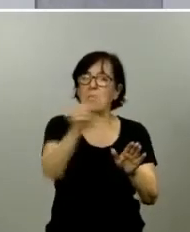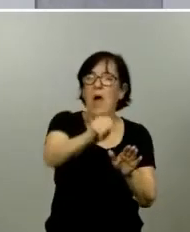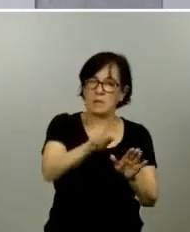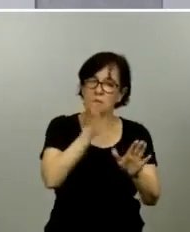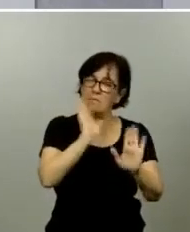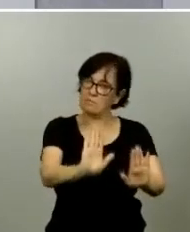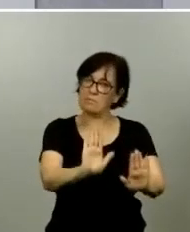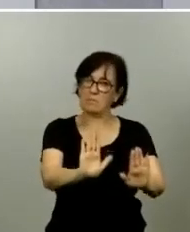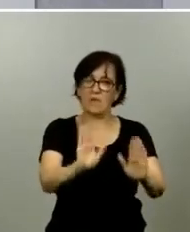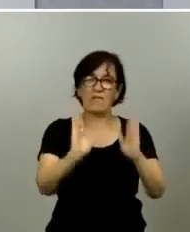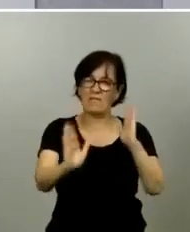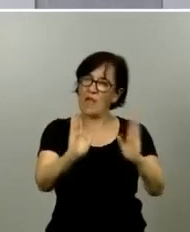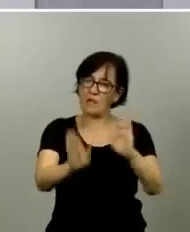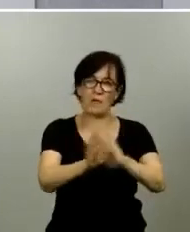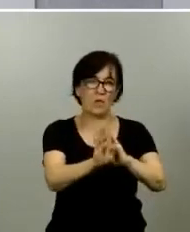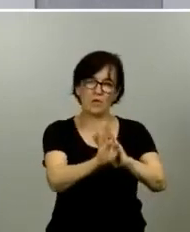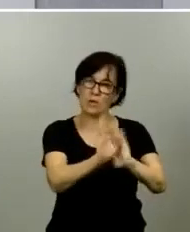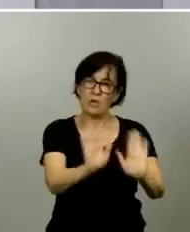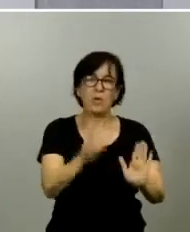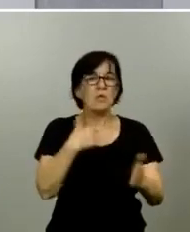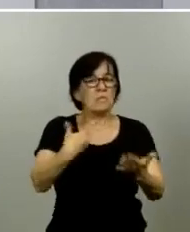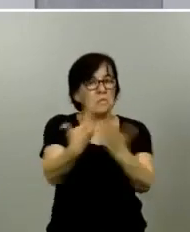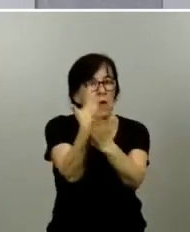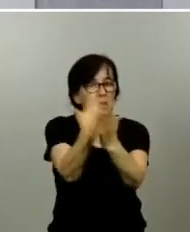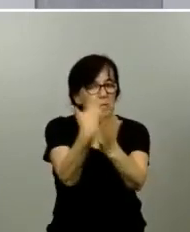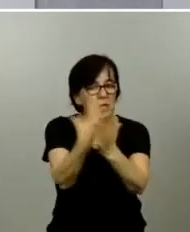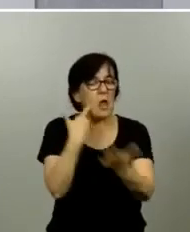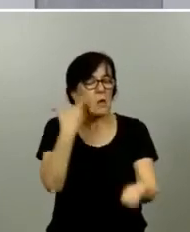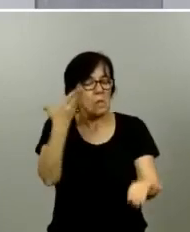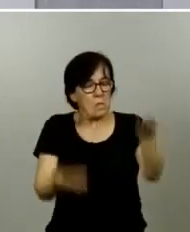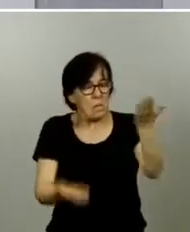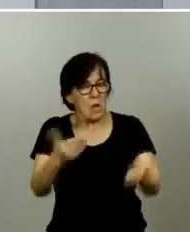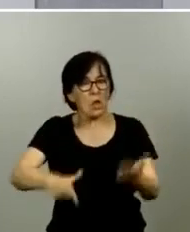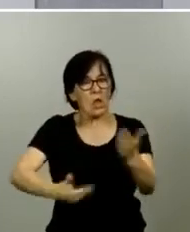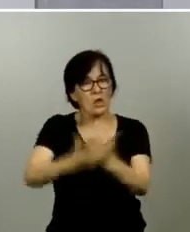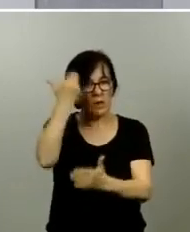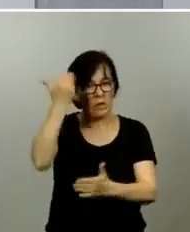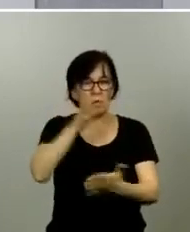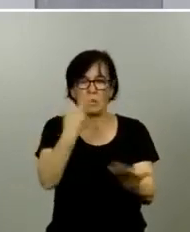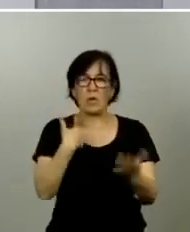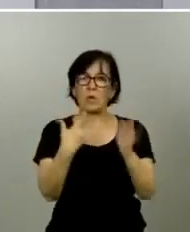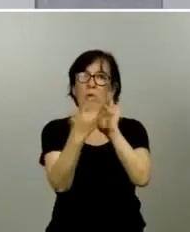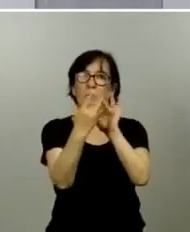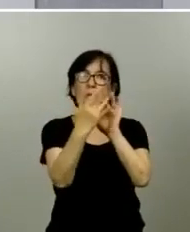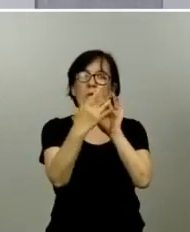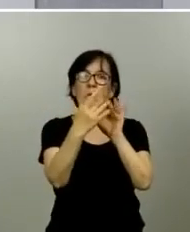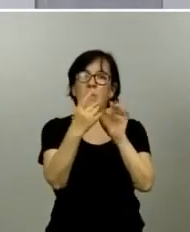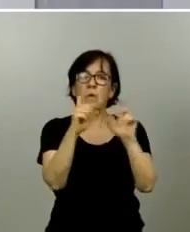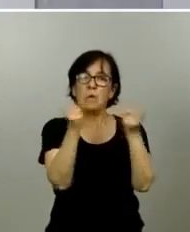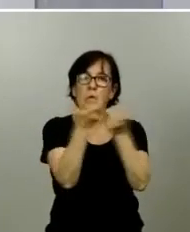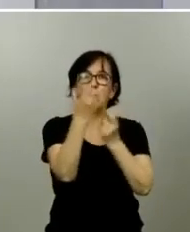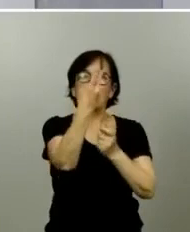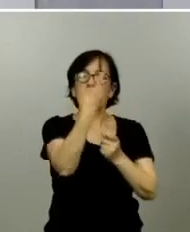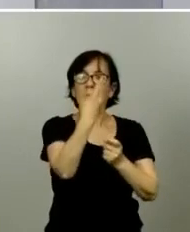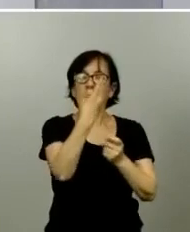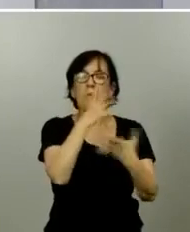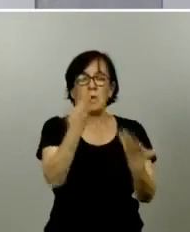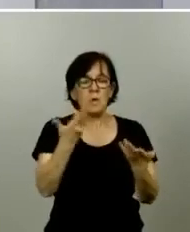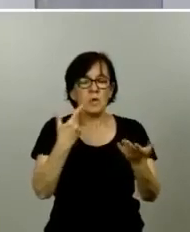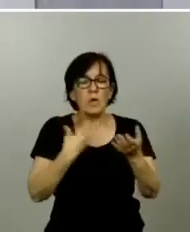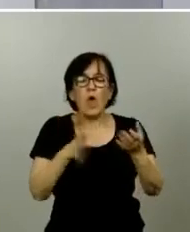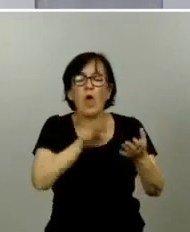y así nos lo ha explicado hemos estado valorando esta mañana en la comisión bilateral hemos analizado dónde se han producido estos brotes y